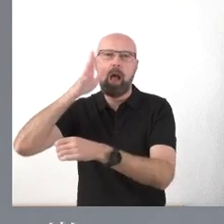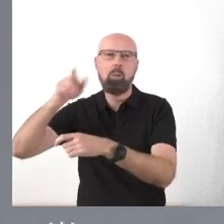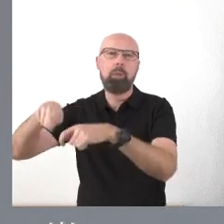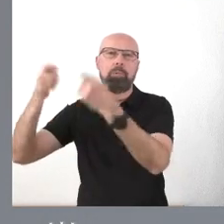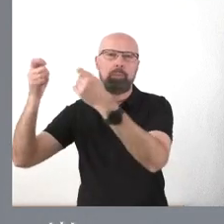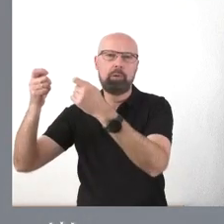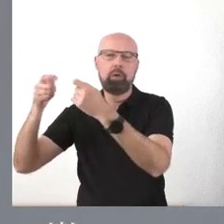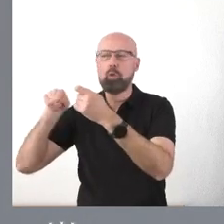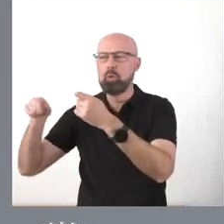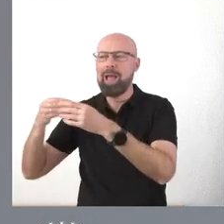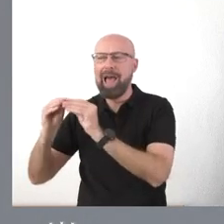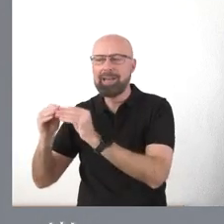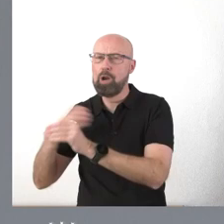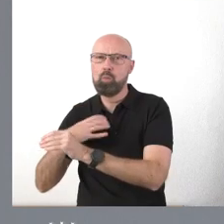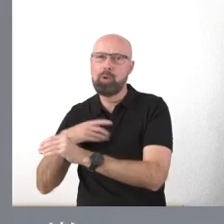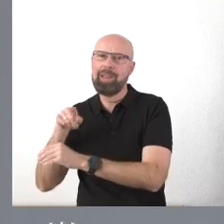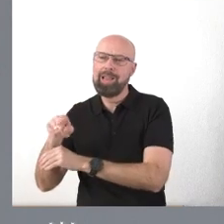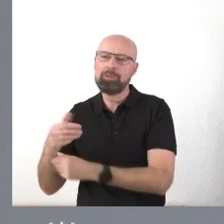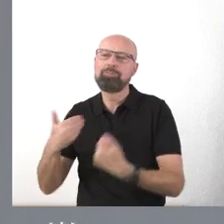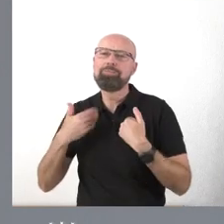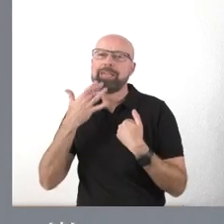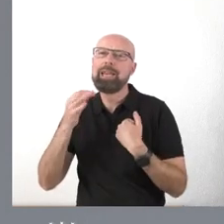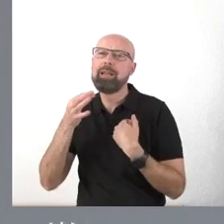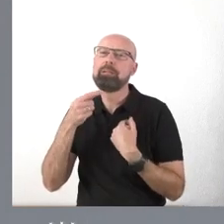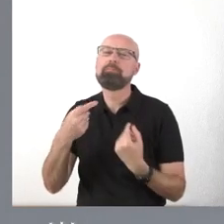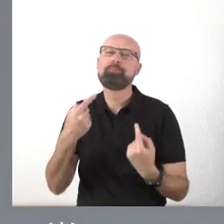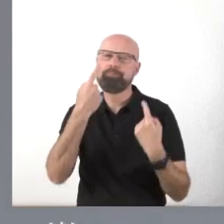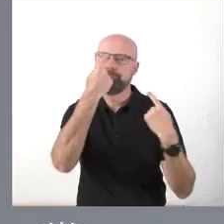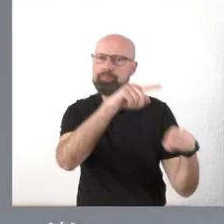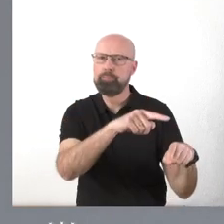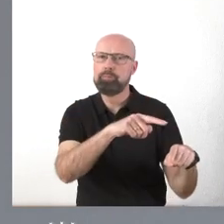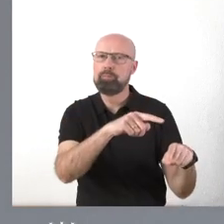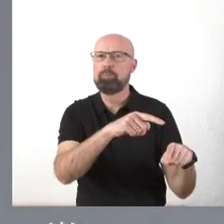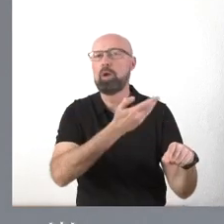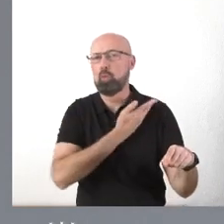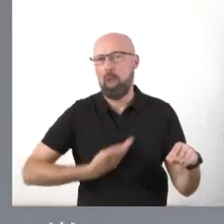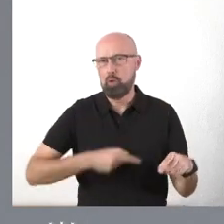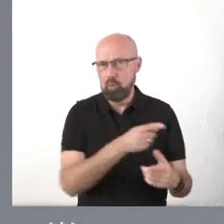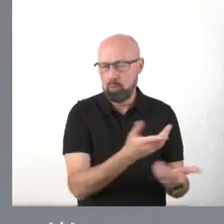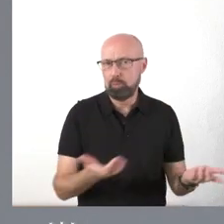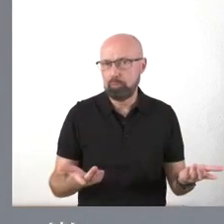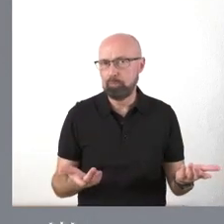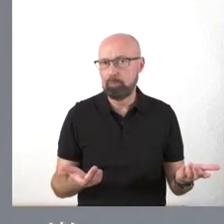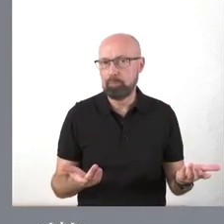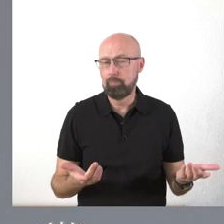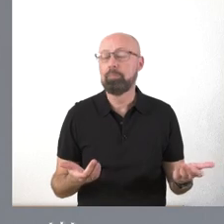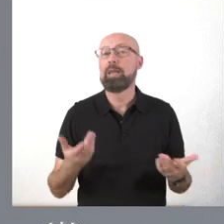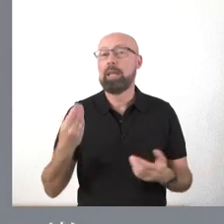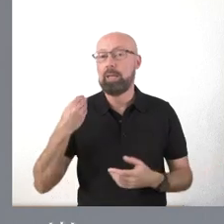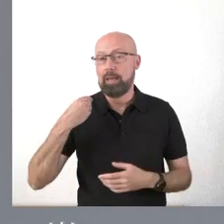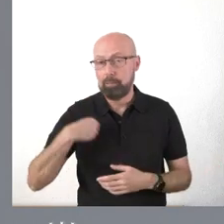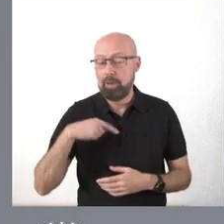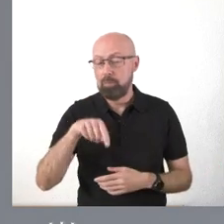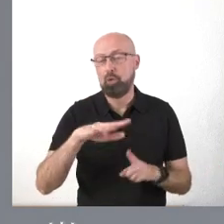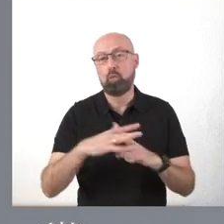arreglar las cañerías, eso le corresponde a su propietario. Y nosotros estamos en